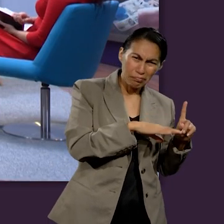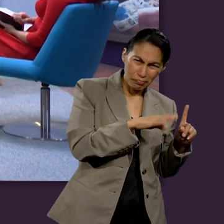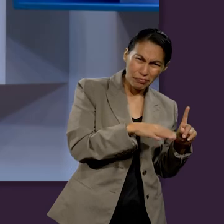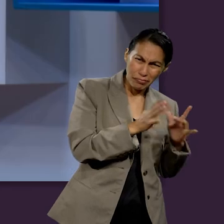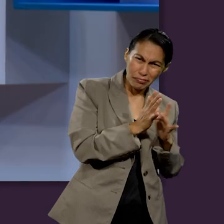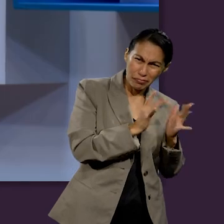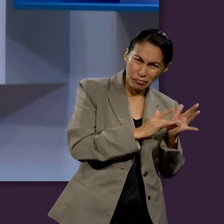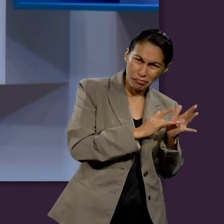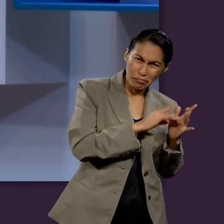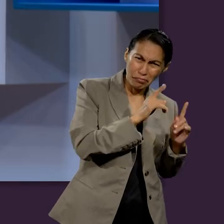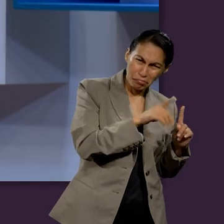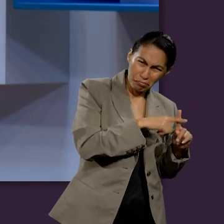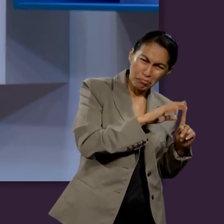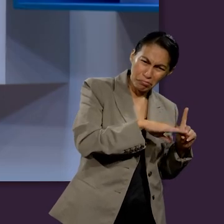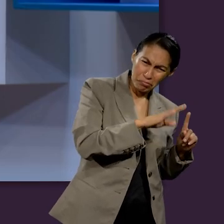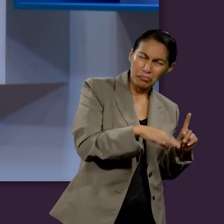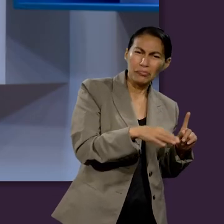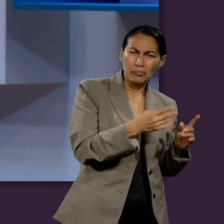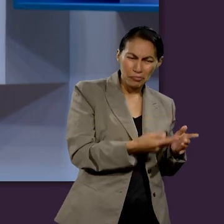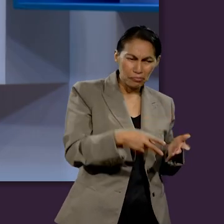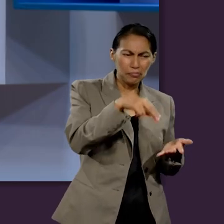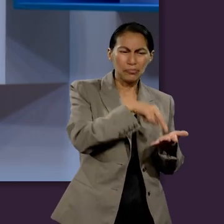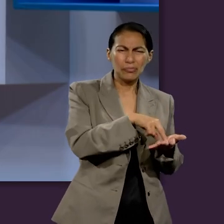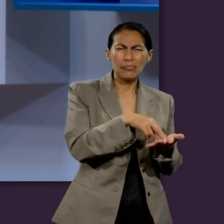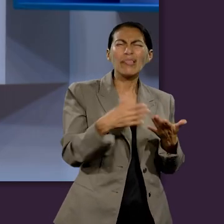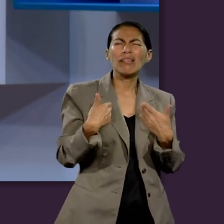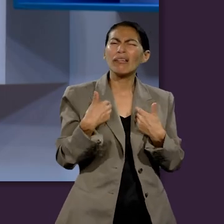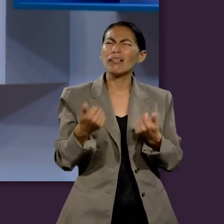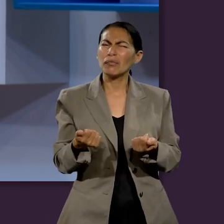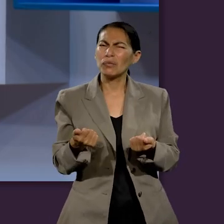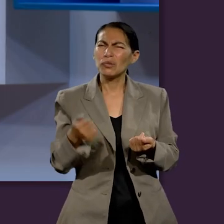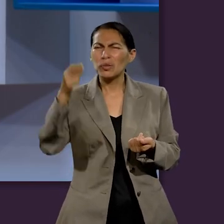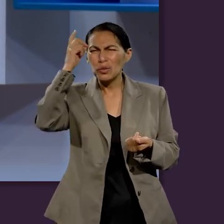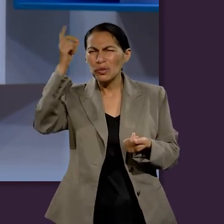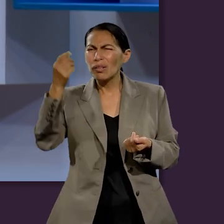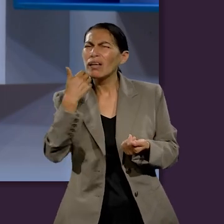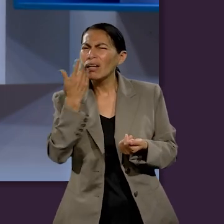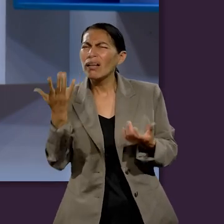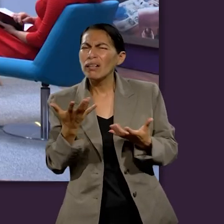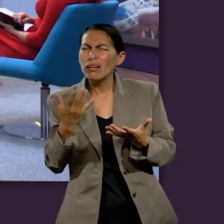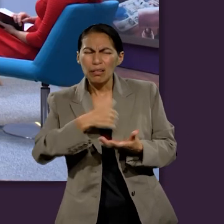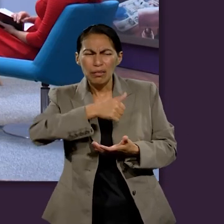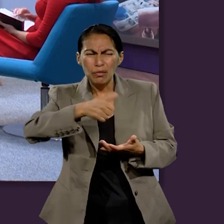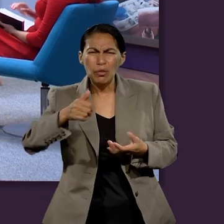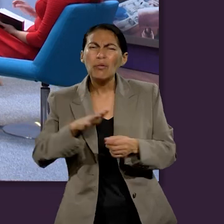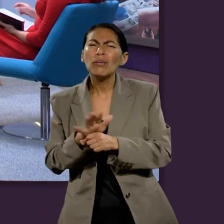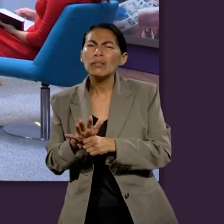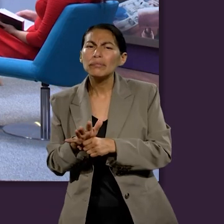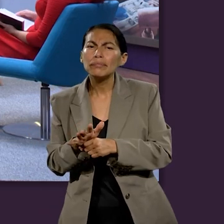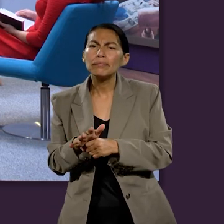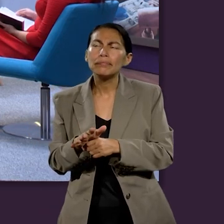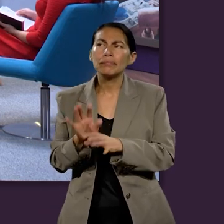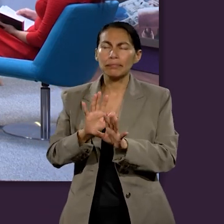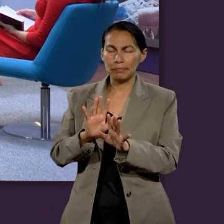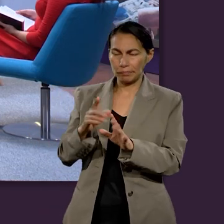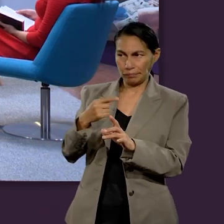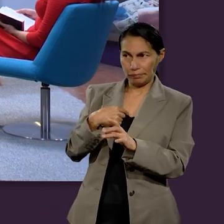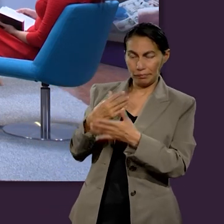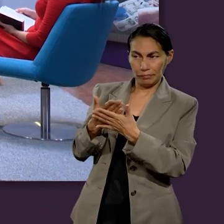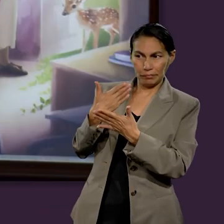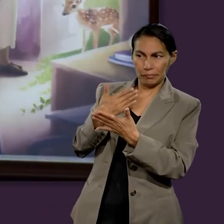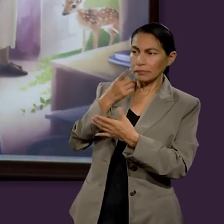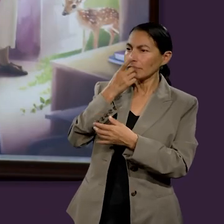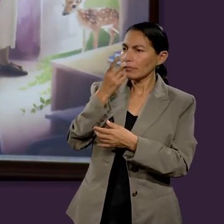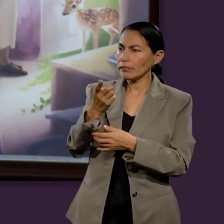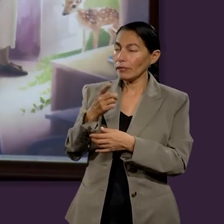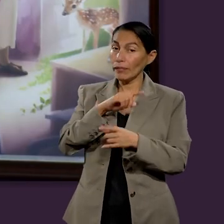cruz, ¿qué podemos comentar acerca de lo que Dios está dispuesto a hacer por nosotros? Como he mencionado antes,